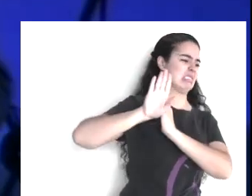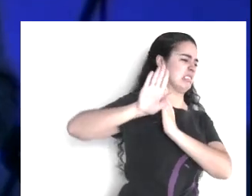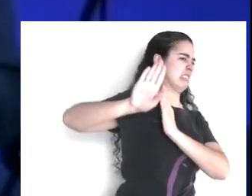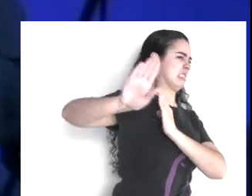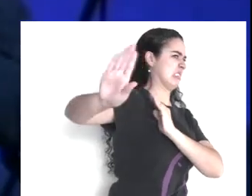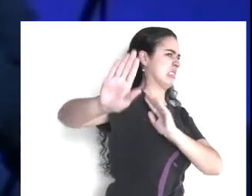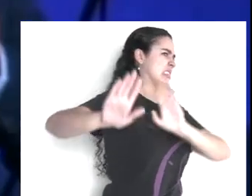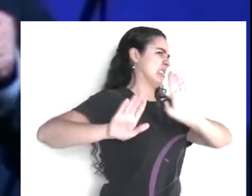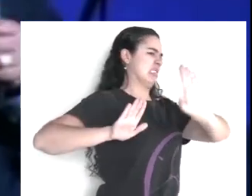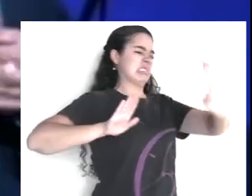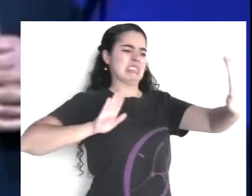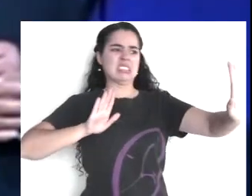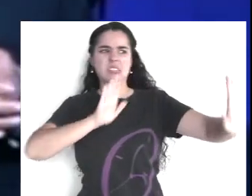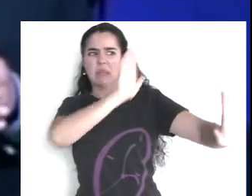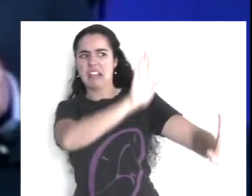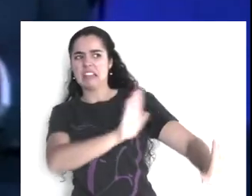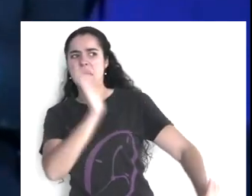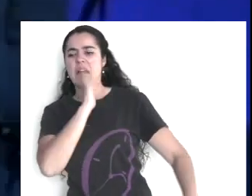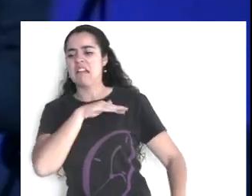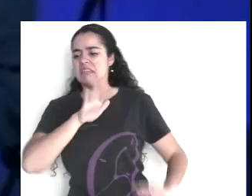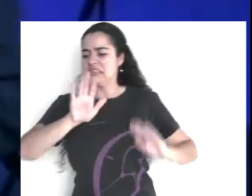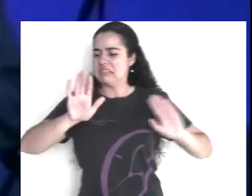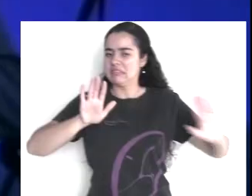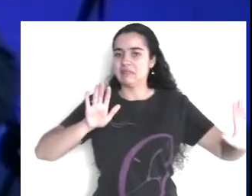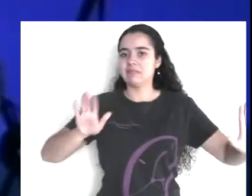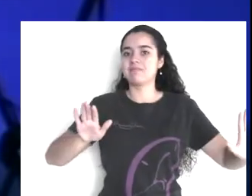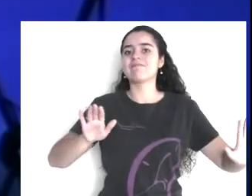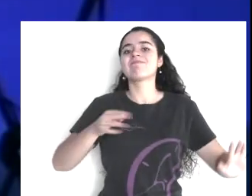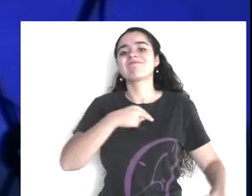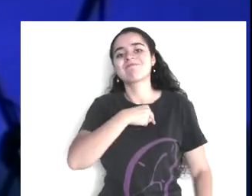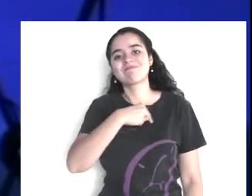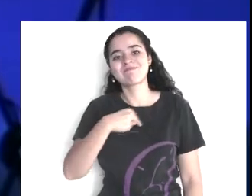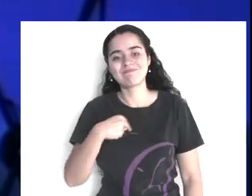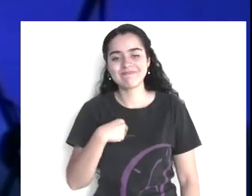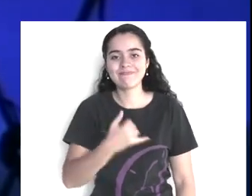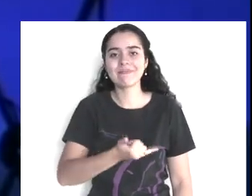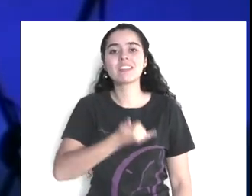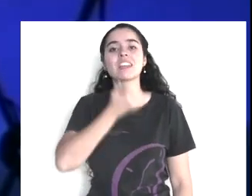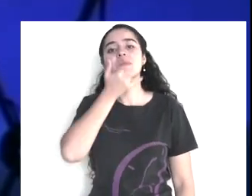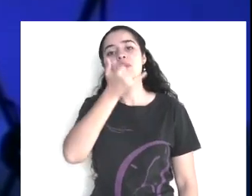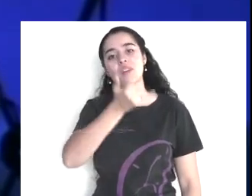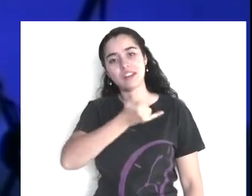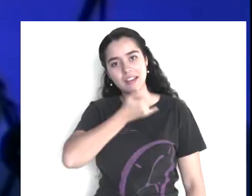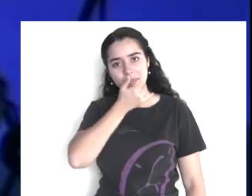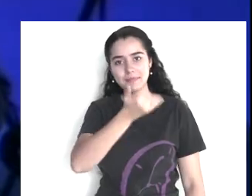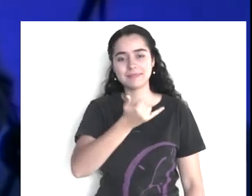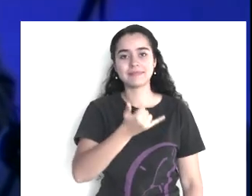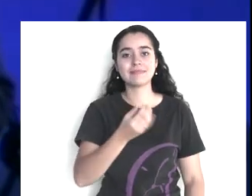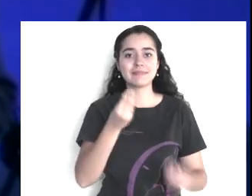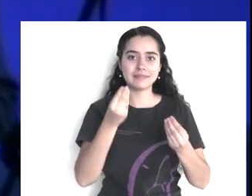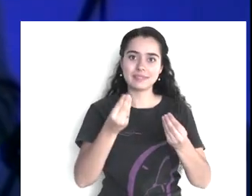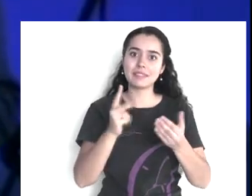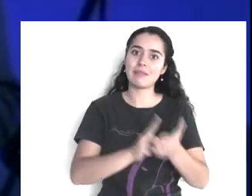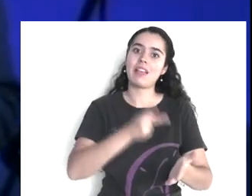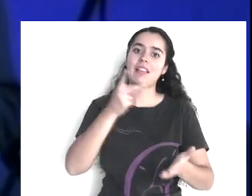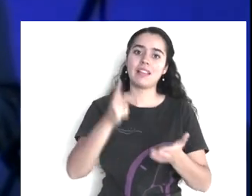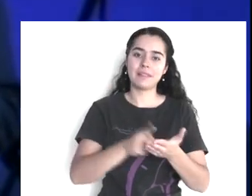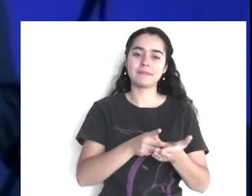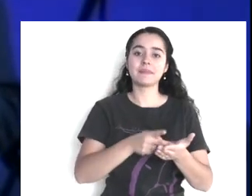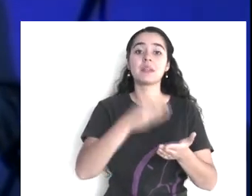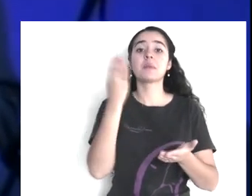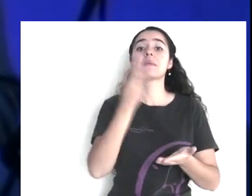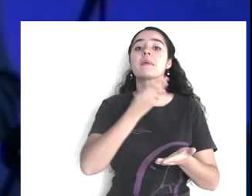seguimos juzgando, según las apariencias, seguimos equivocándonos, seguimos errando, miren lo que dice,